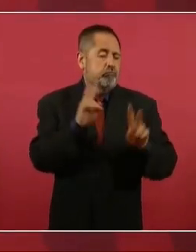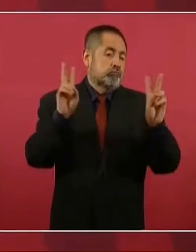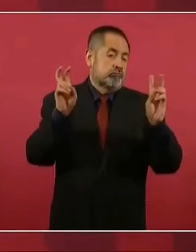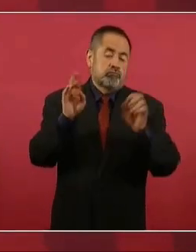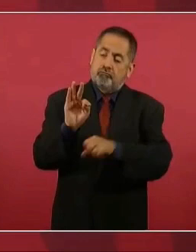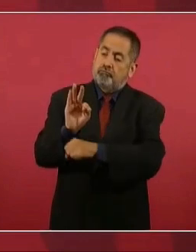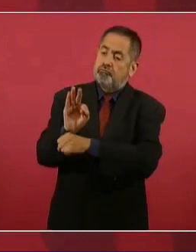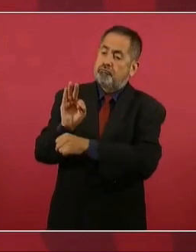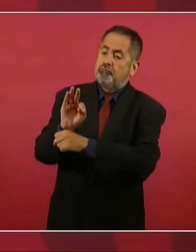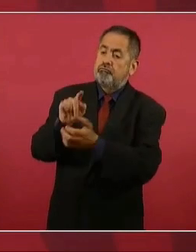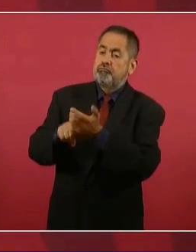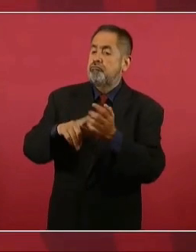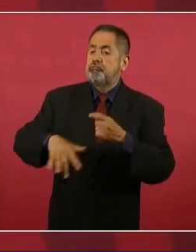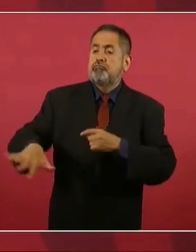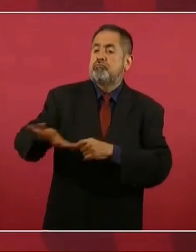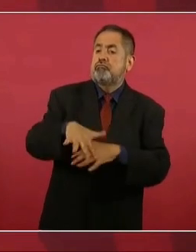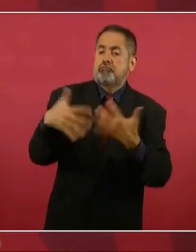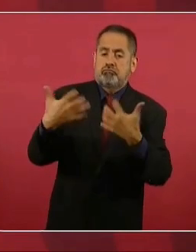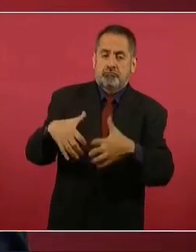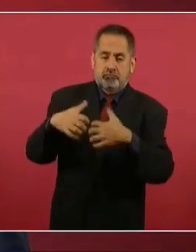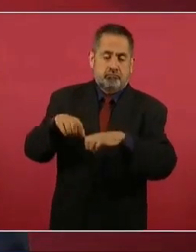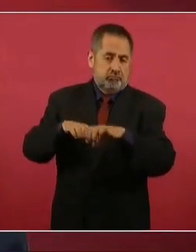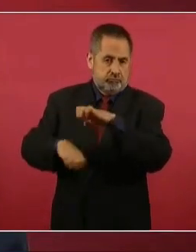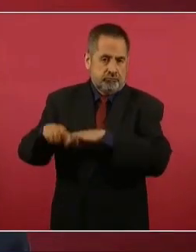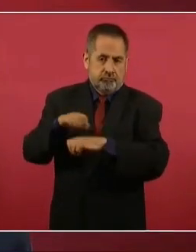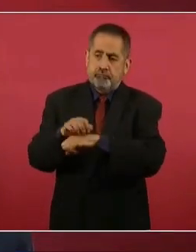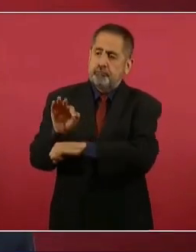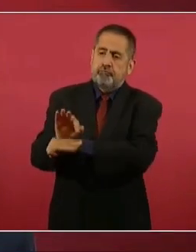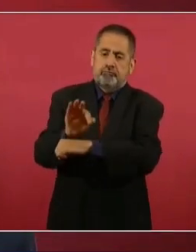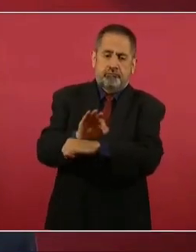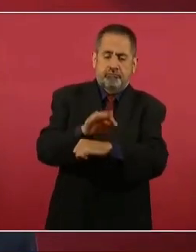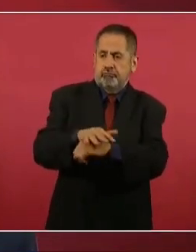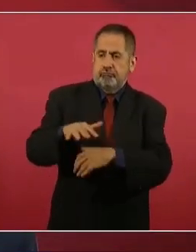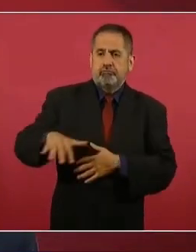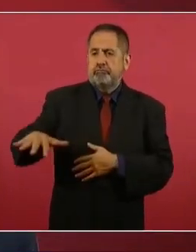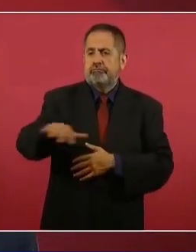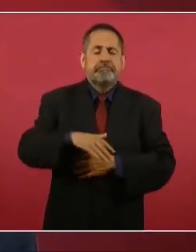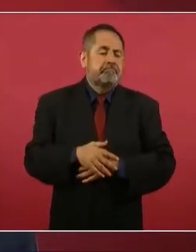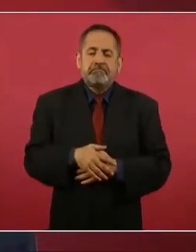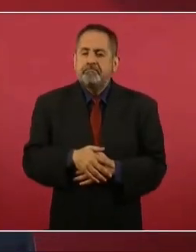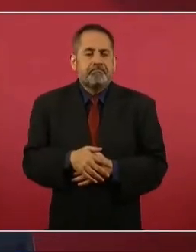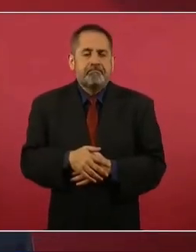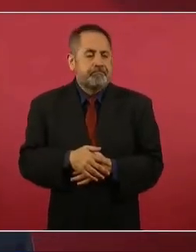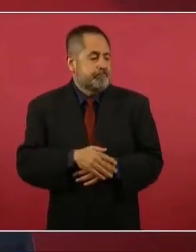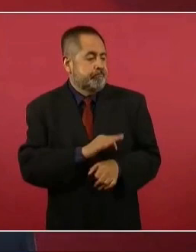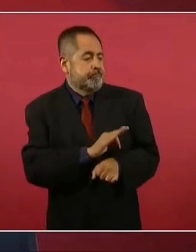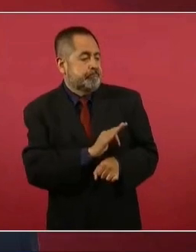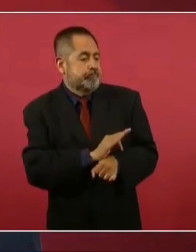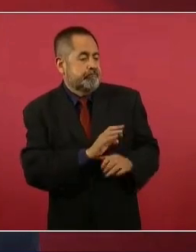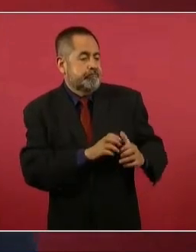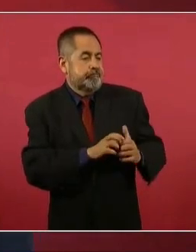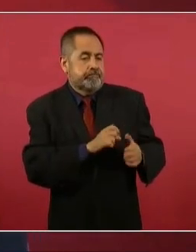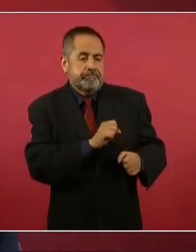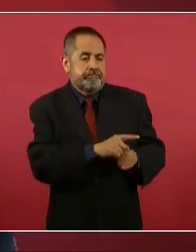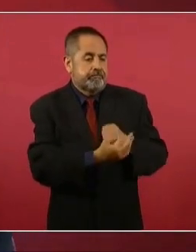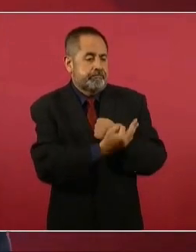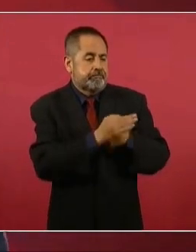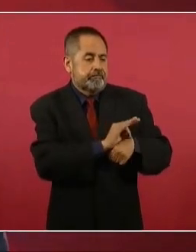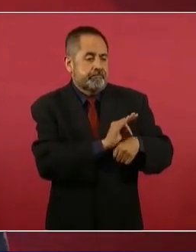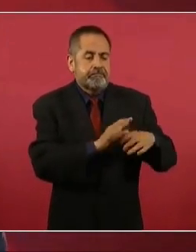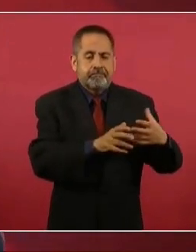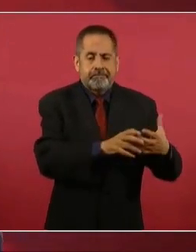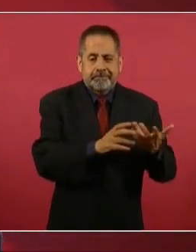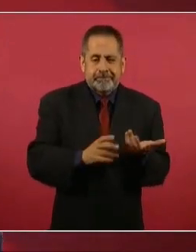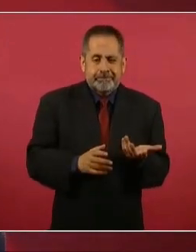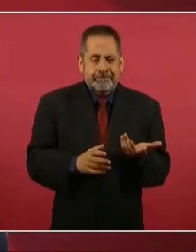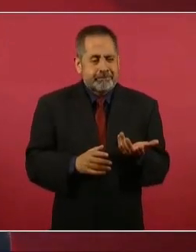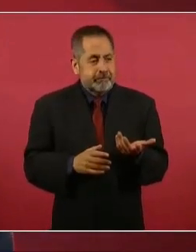que recibieron concesiones,